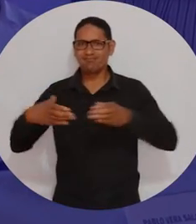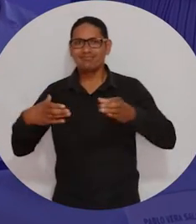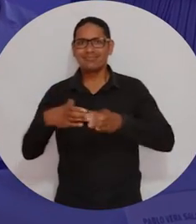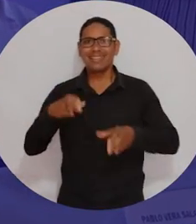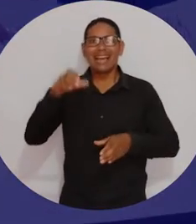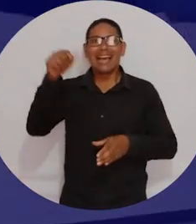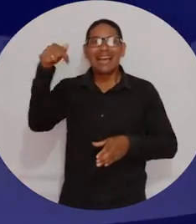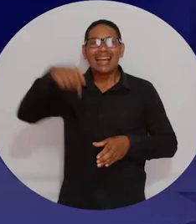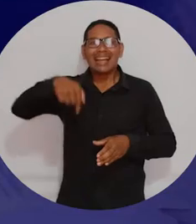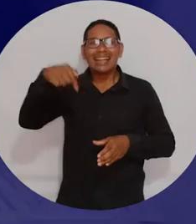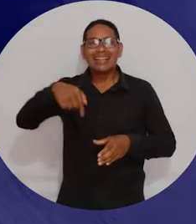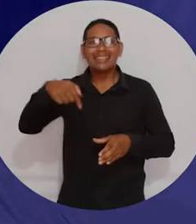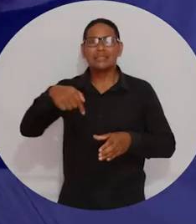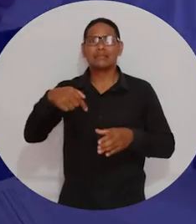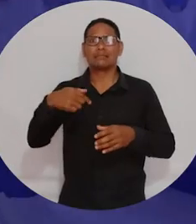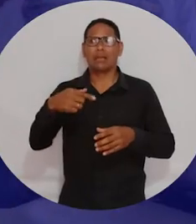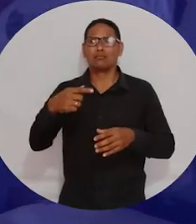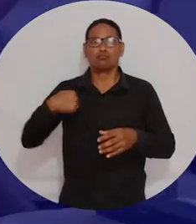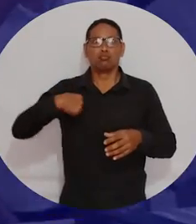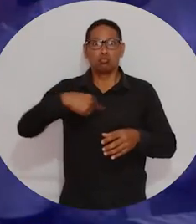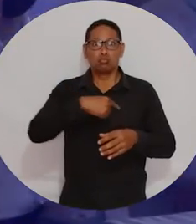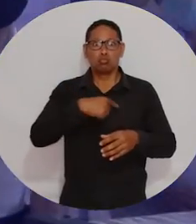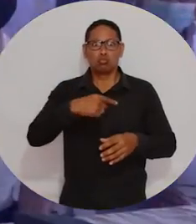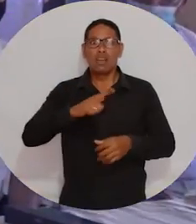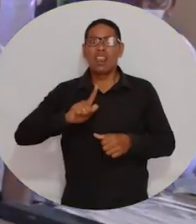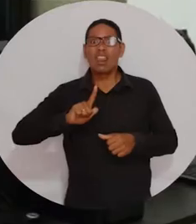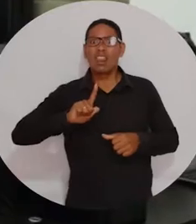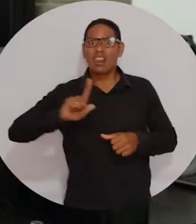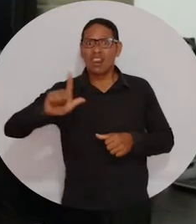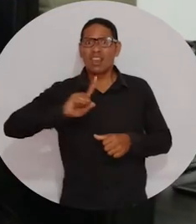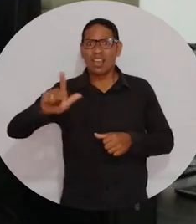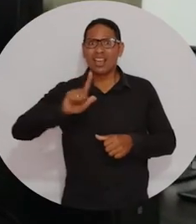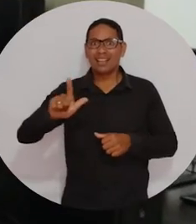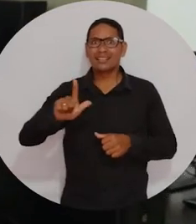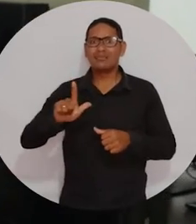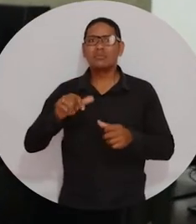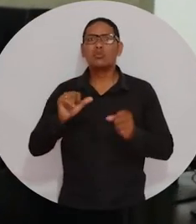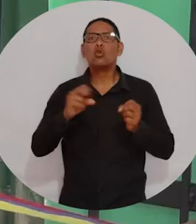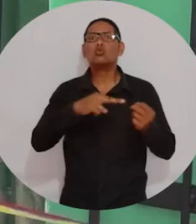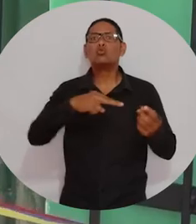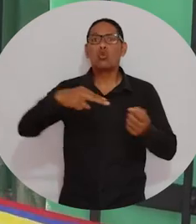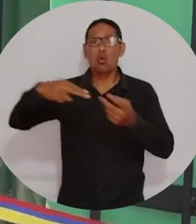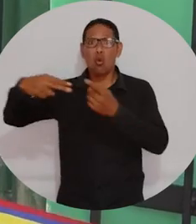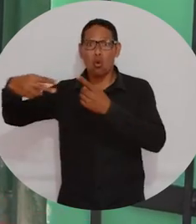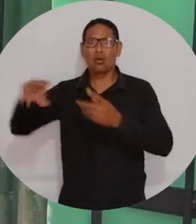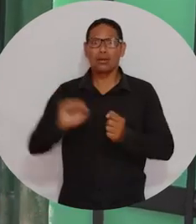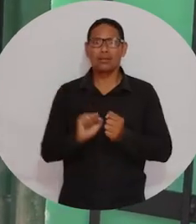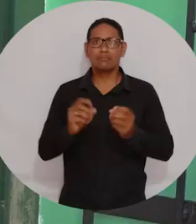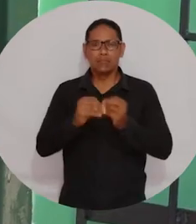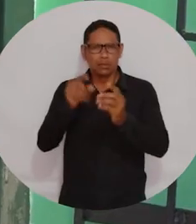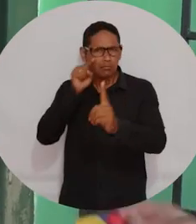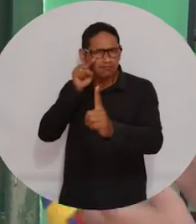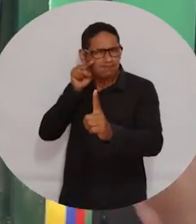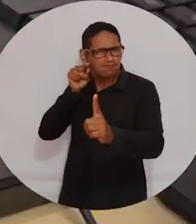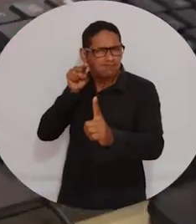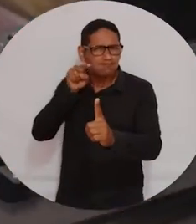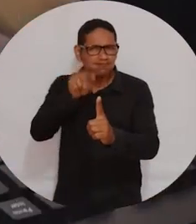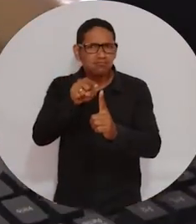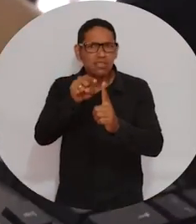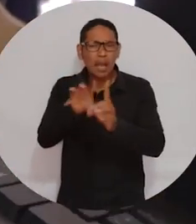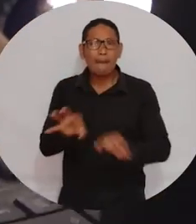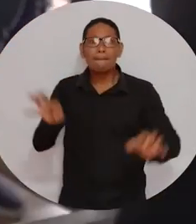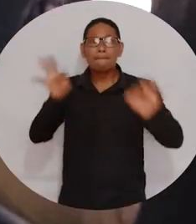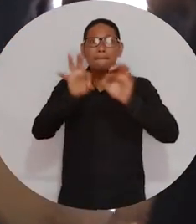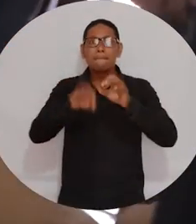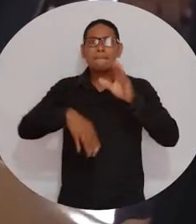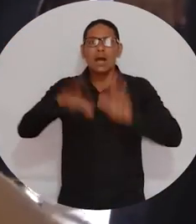digital en el municipio, lo cual nos convierte en el municipio pionero en el tema de educación, porque estamos apuntándole